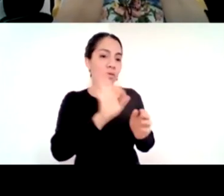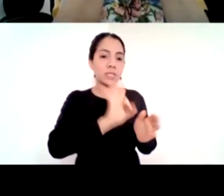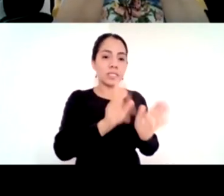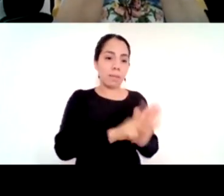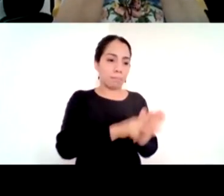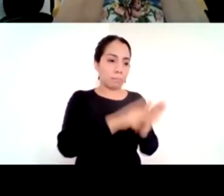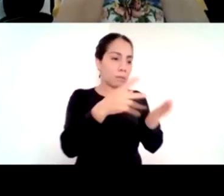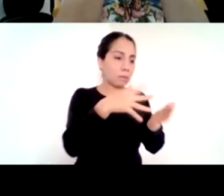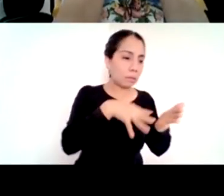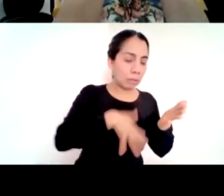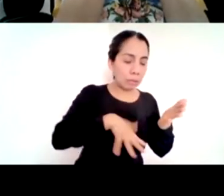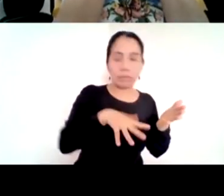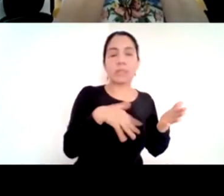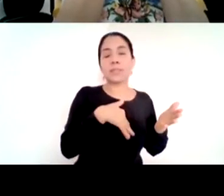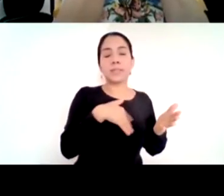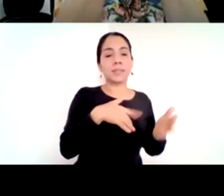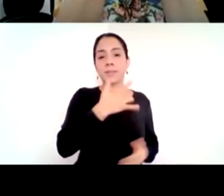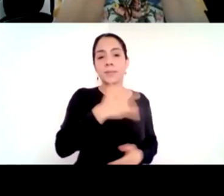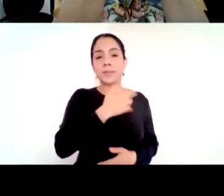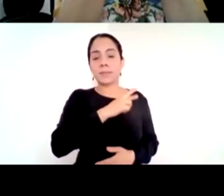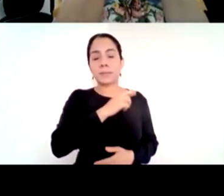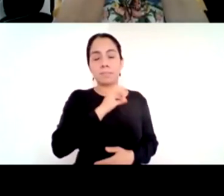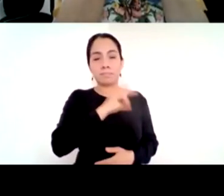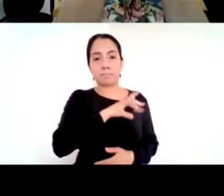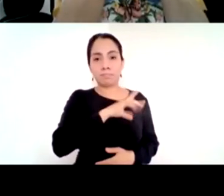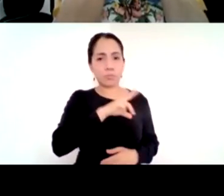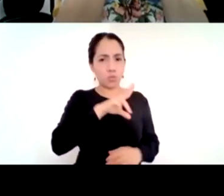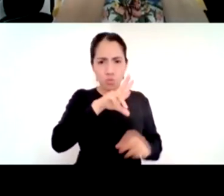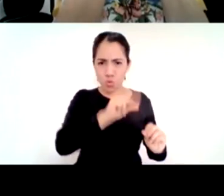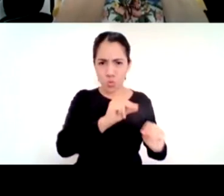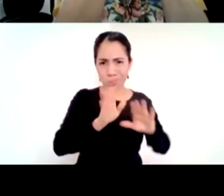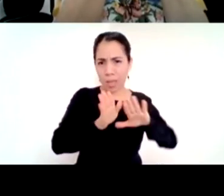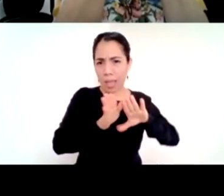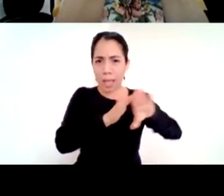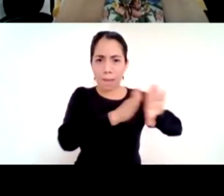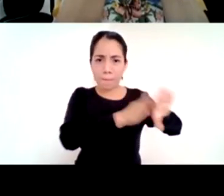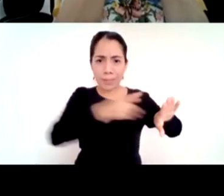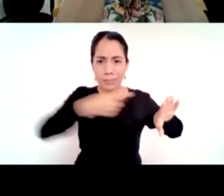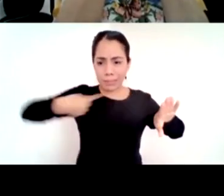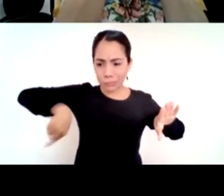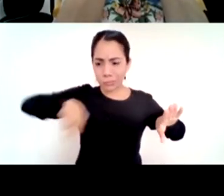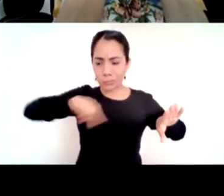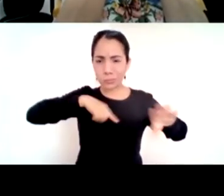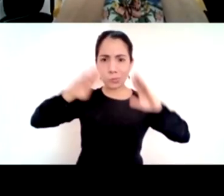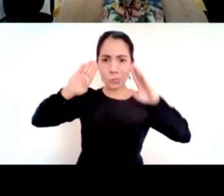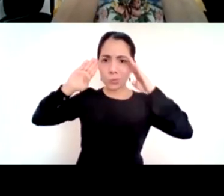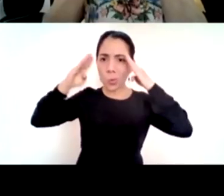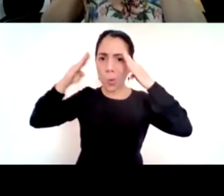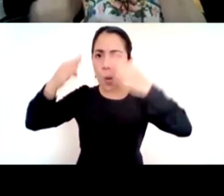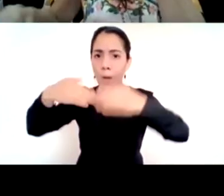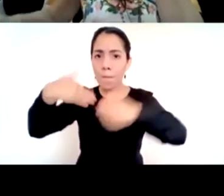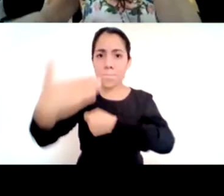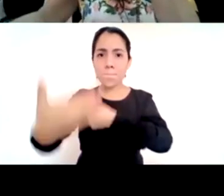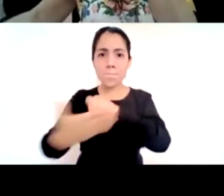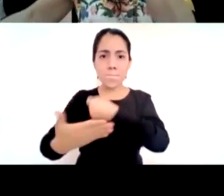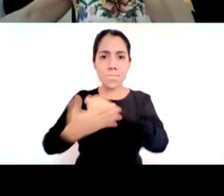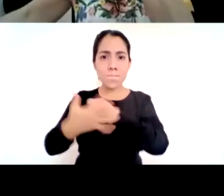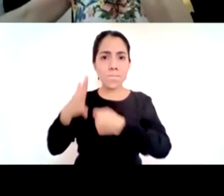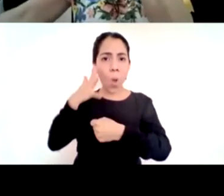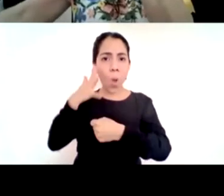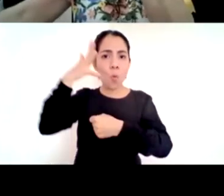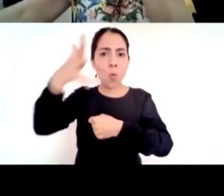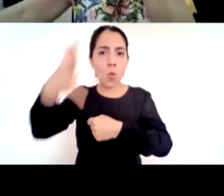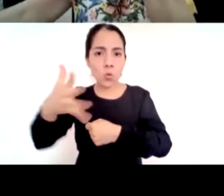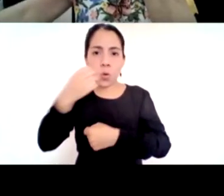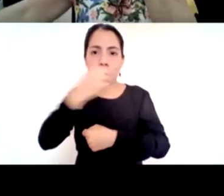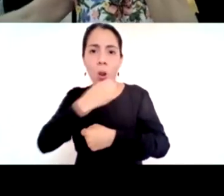hablando de cómo regresar a clases y cómo dar esta seguridad y esto a mí me llena de esperanza porque veo